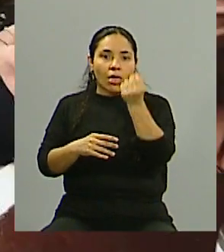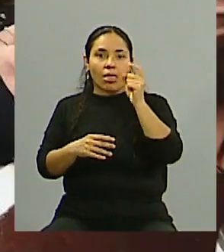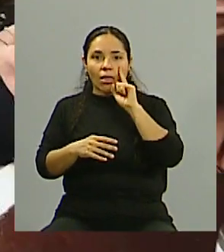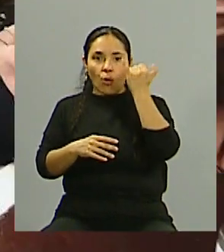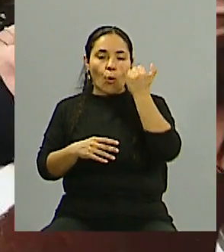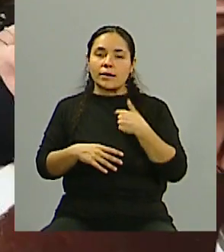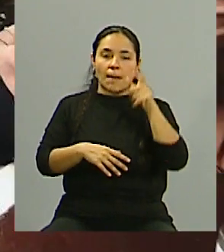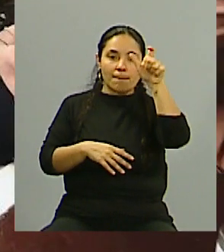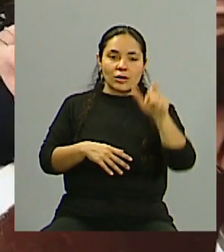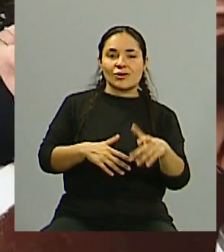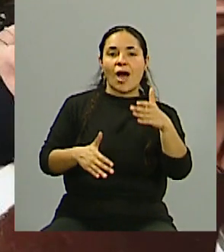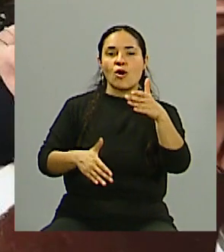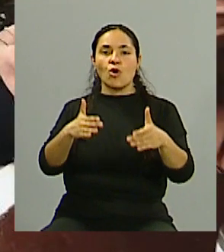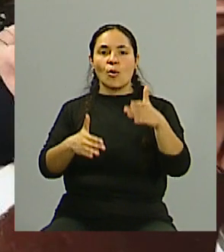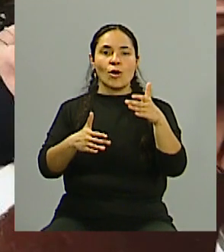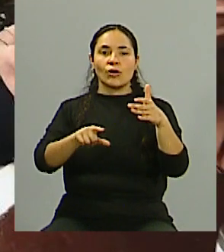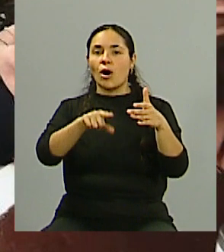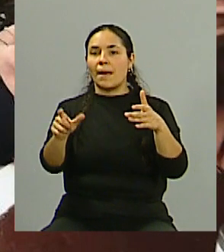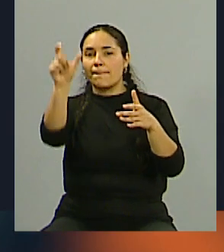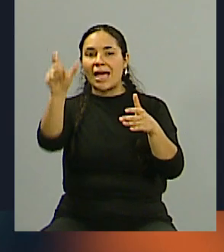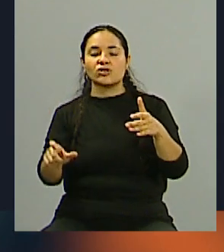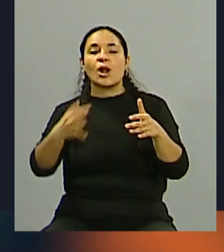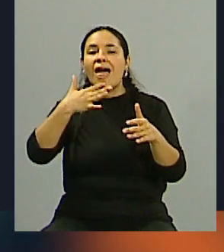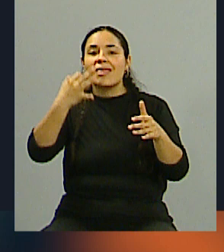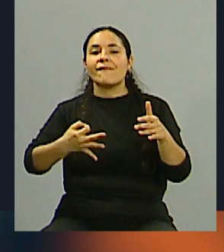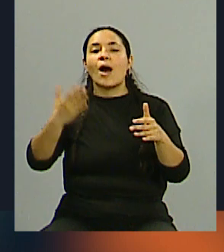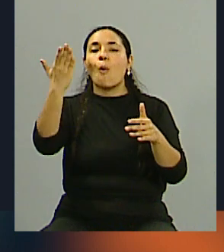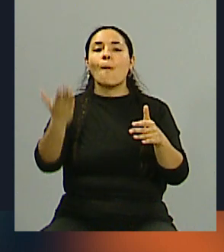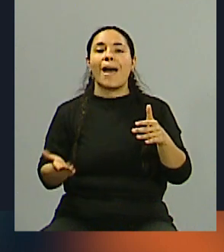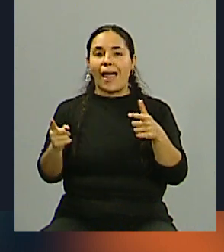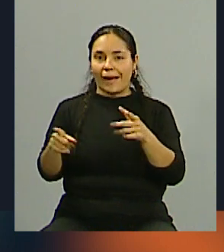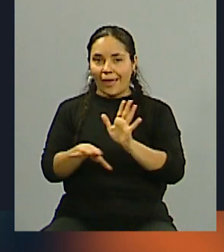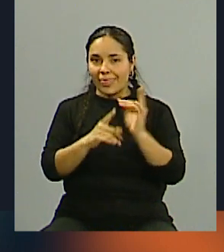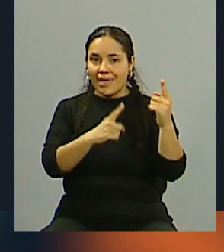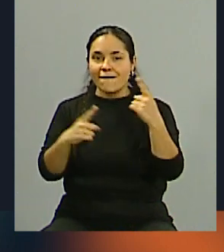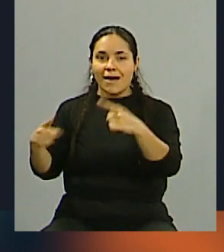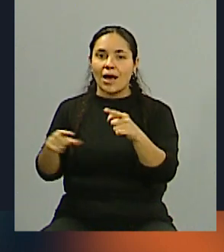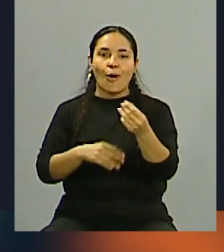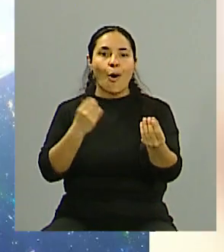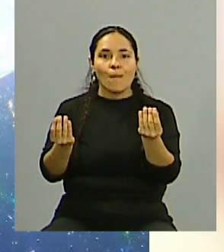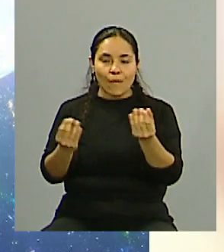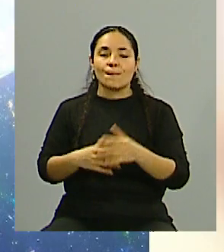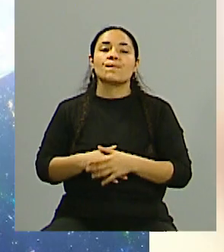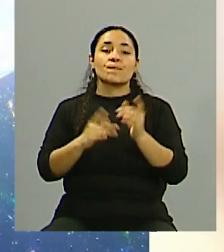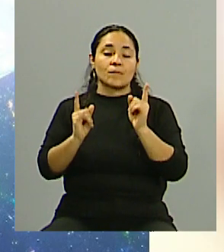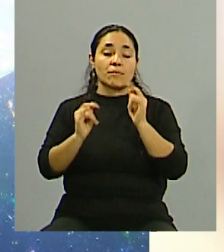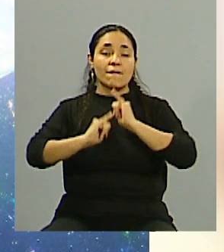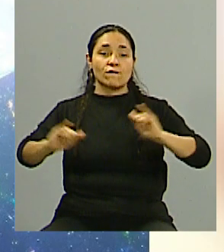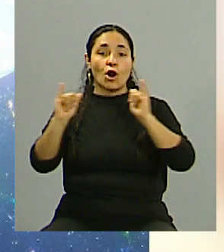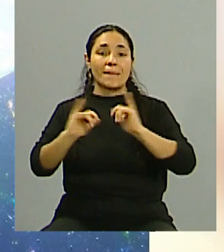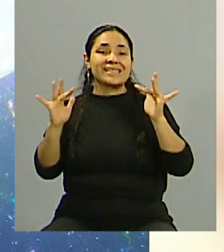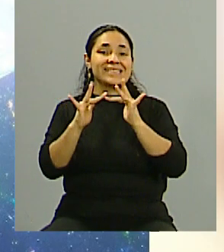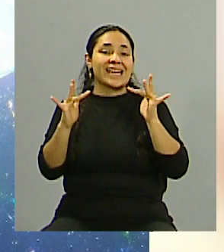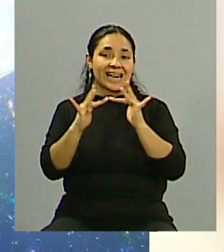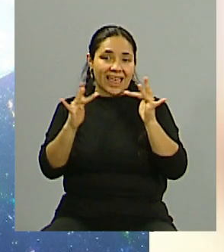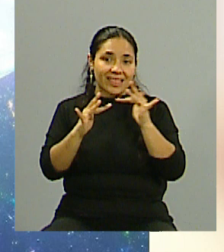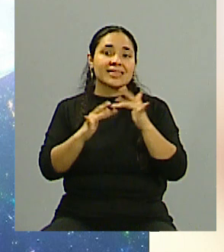básicamente es porque el día de mañana, según muchos piensan en el ámbito de la tecnología, es todo lo que la inteligencia artificial desplace